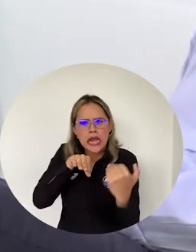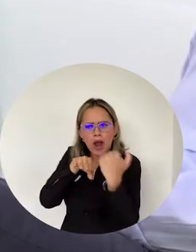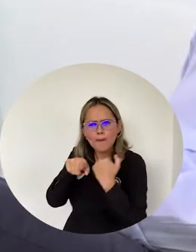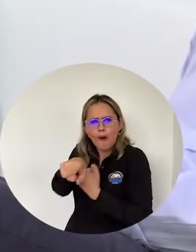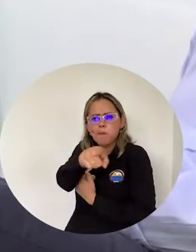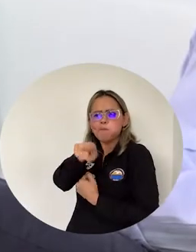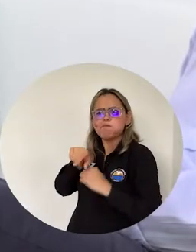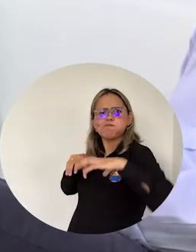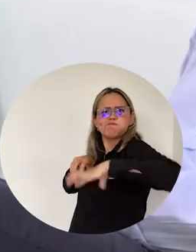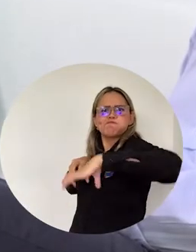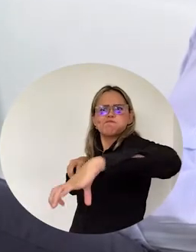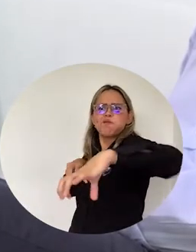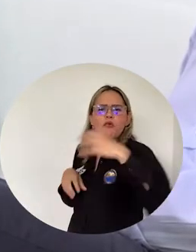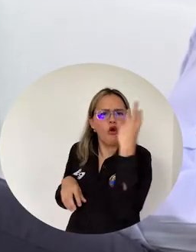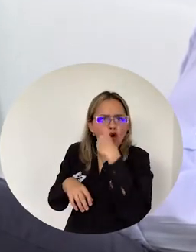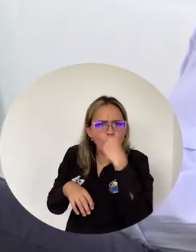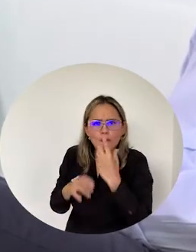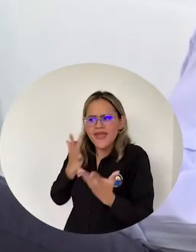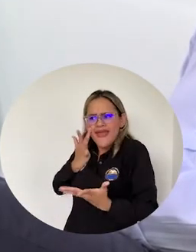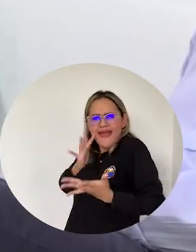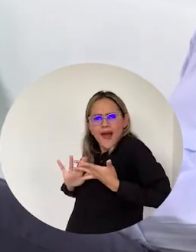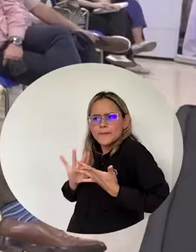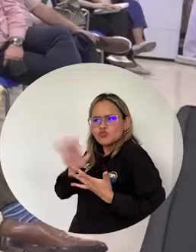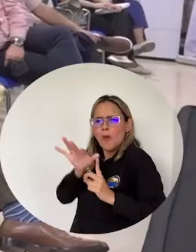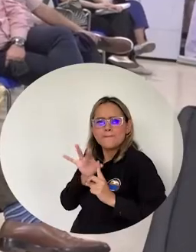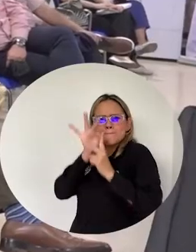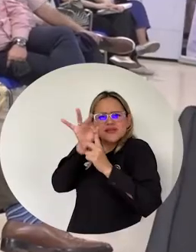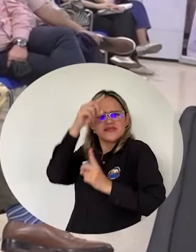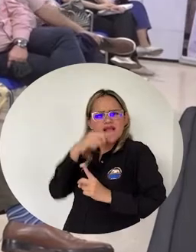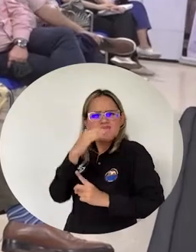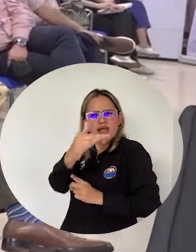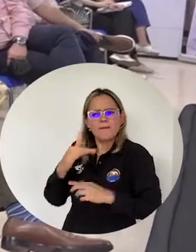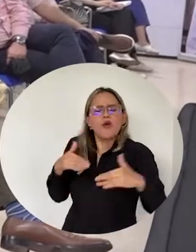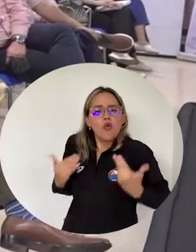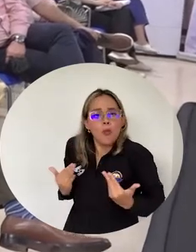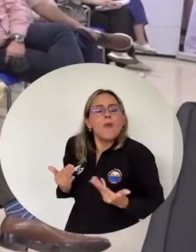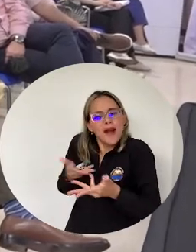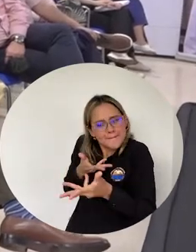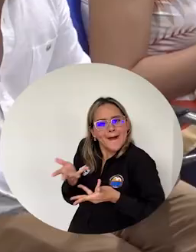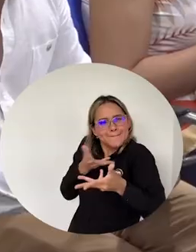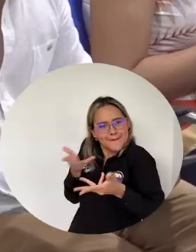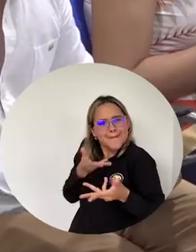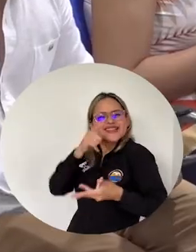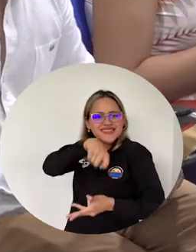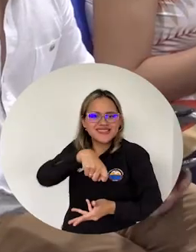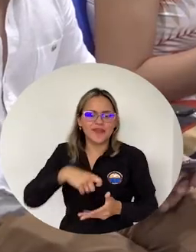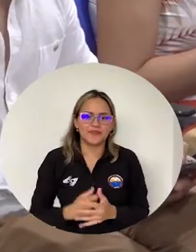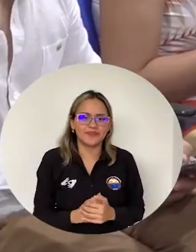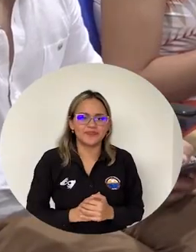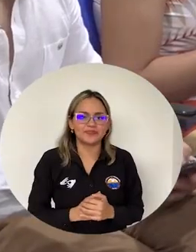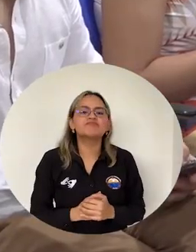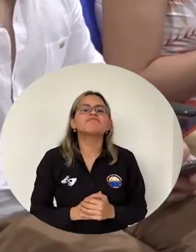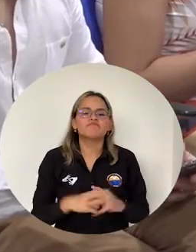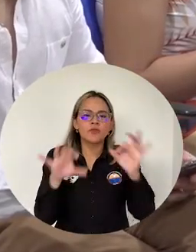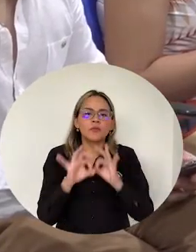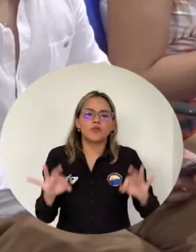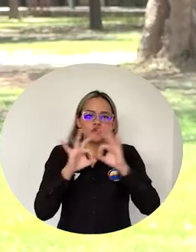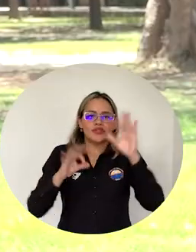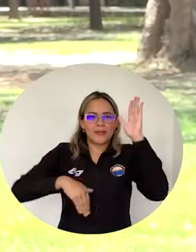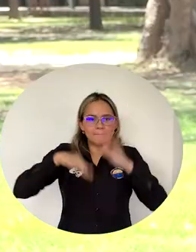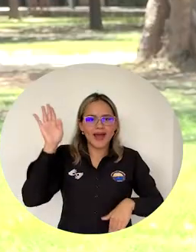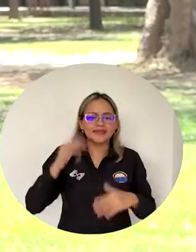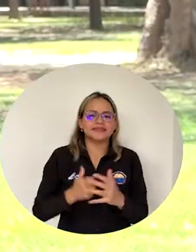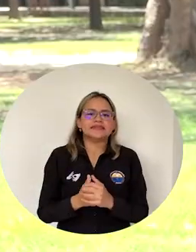creemos la marca de las comidas del Magdalena y de Santa Marta e involucrar a quienes trabajan en el turismo La idea es que la academia,